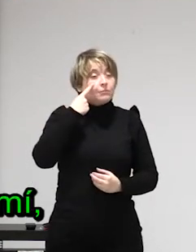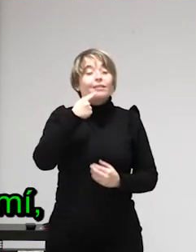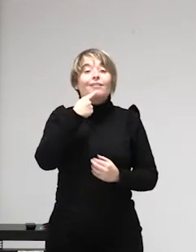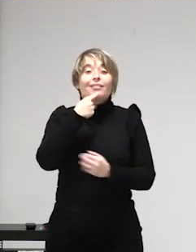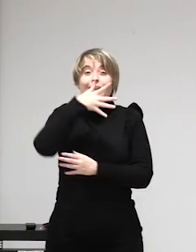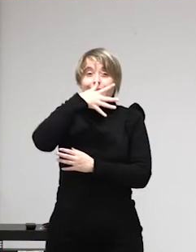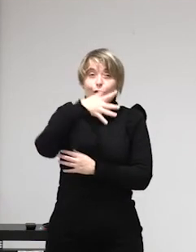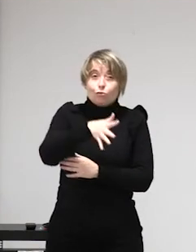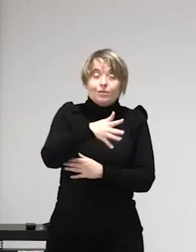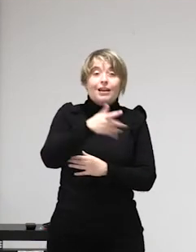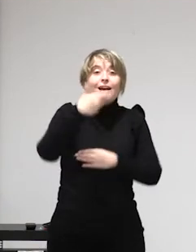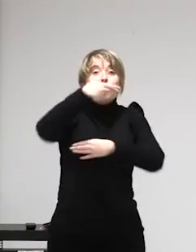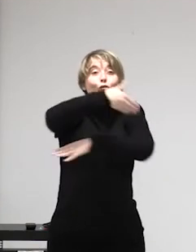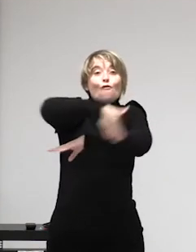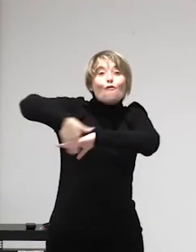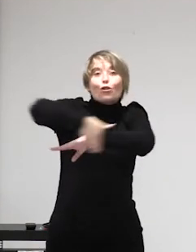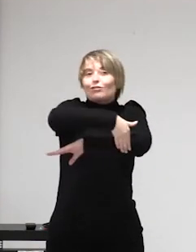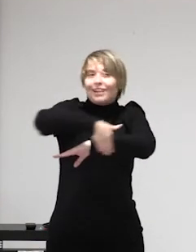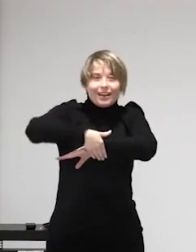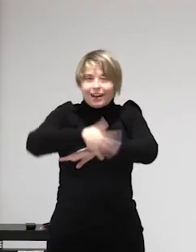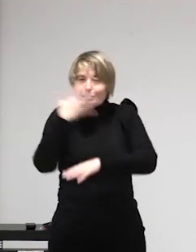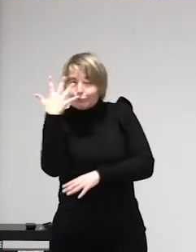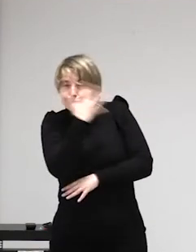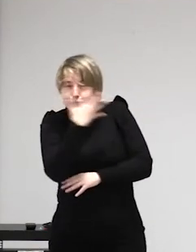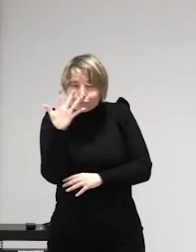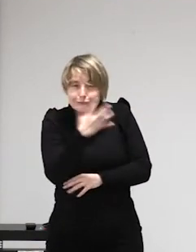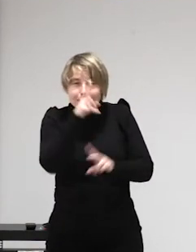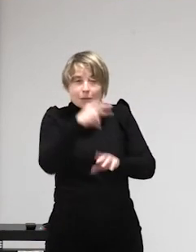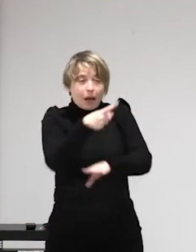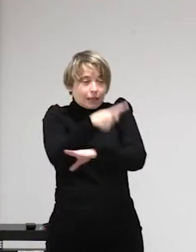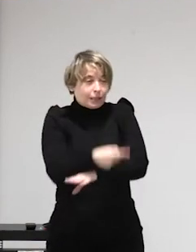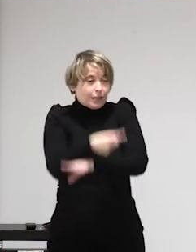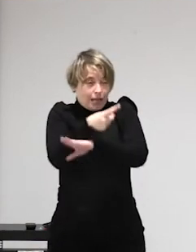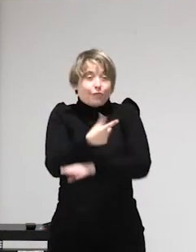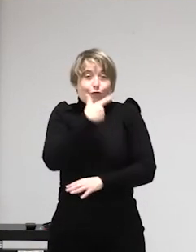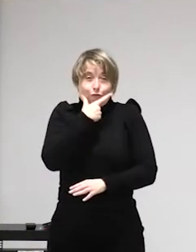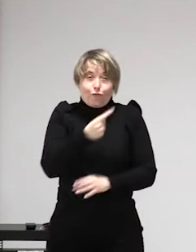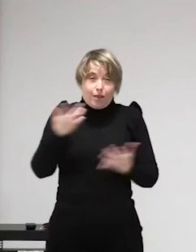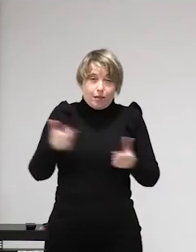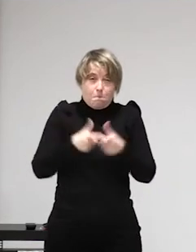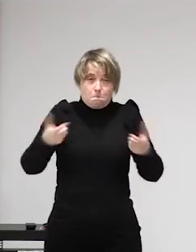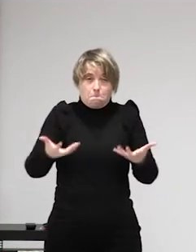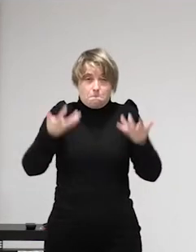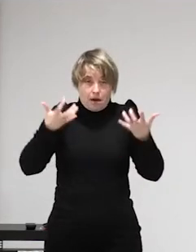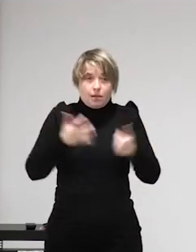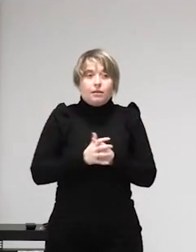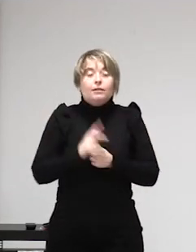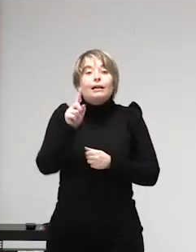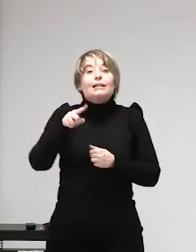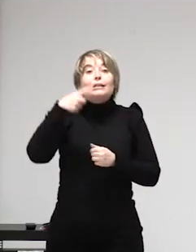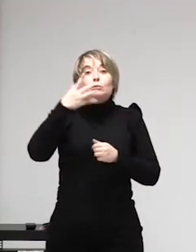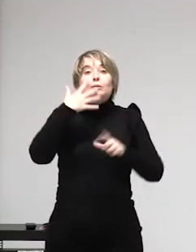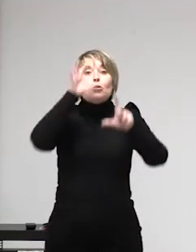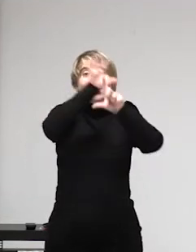colectivo yo no estoy dispuesta a que personas que tienen muchos menos privilegios que yo acaben en una situación de completa